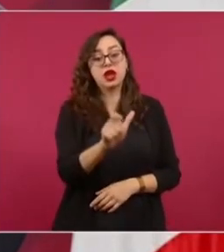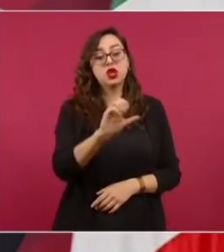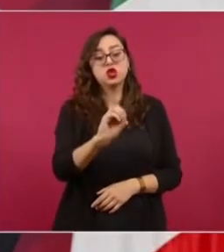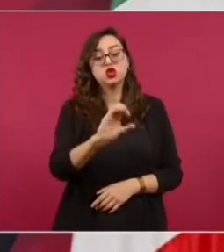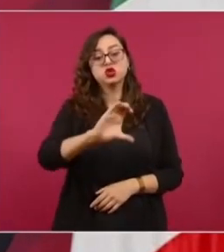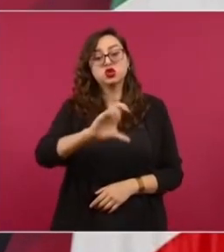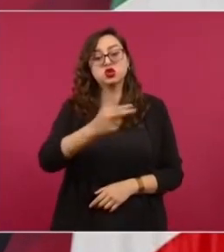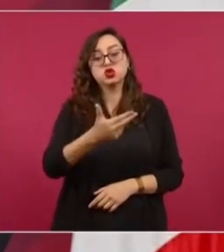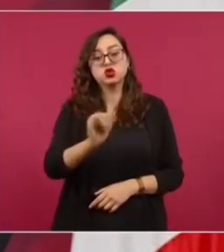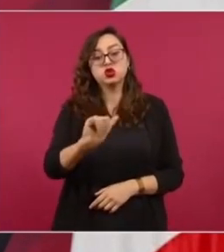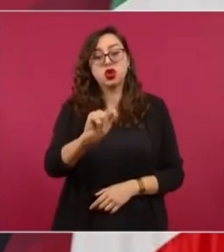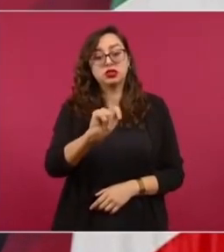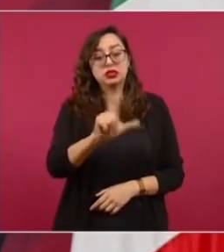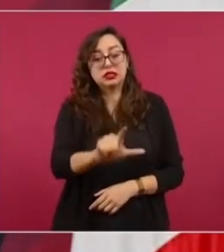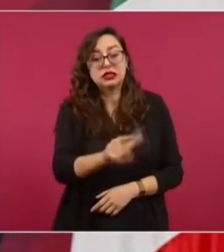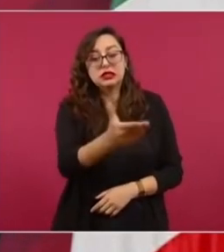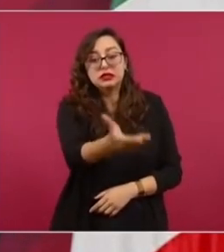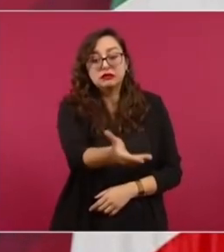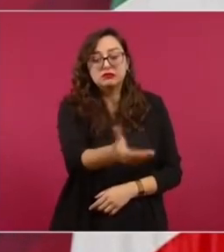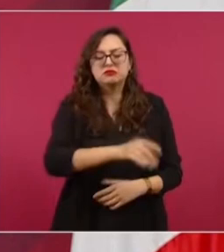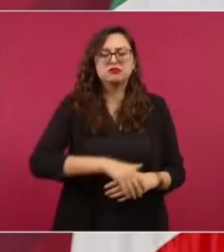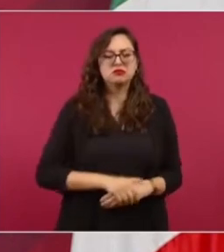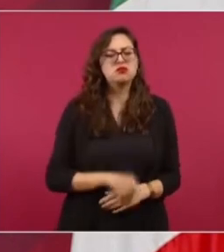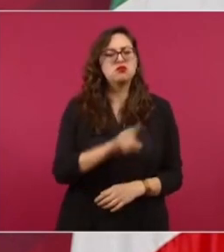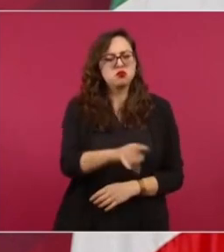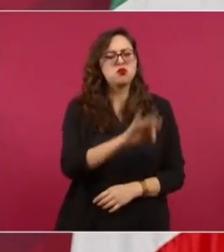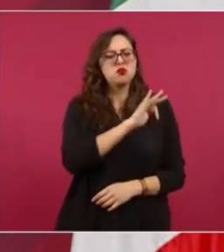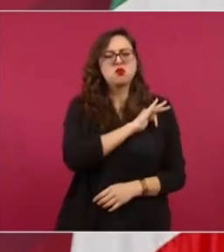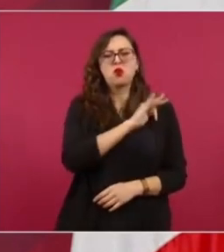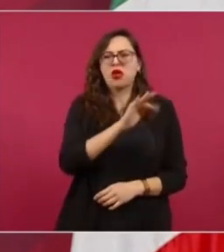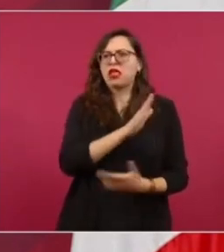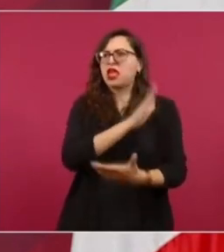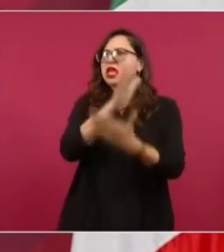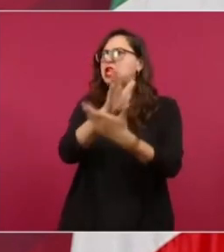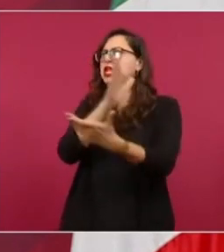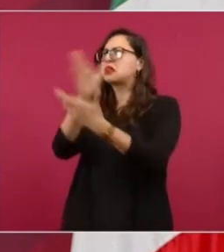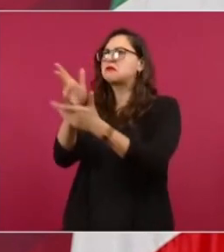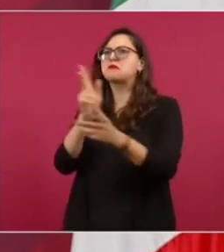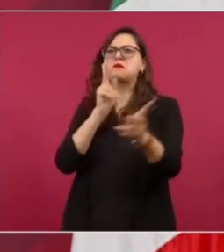pues que use otras tribunas